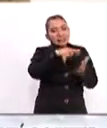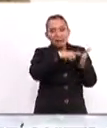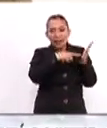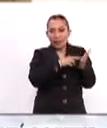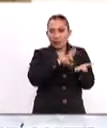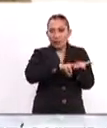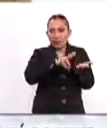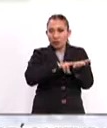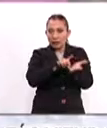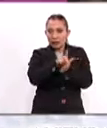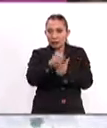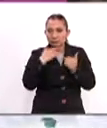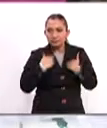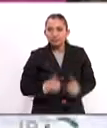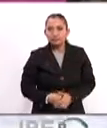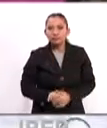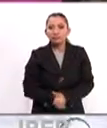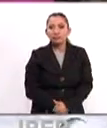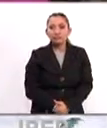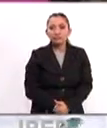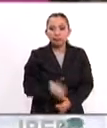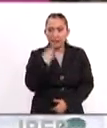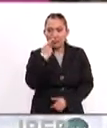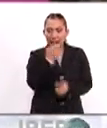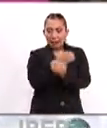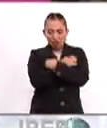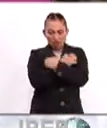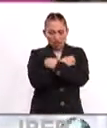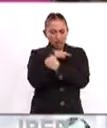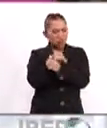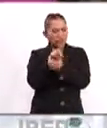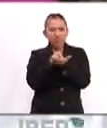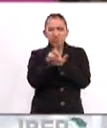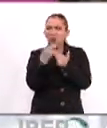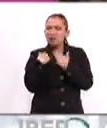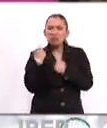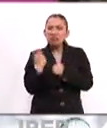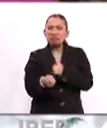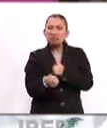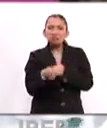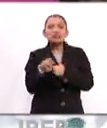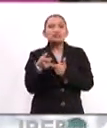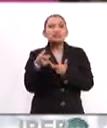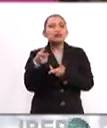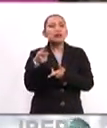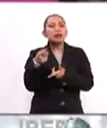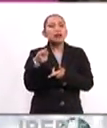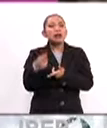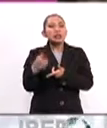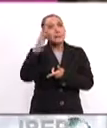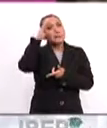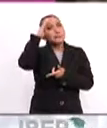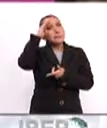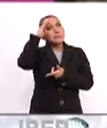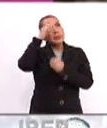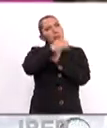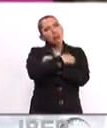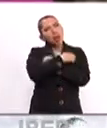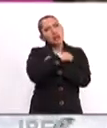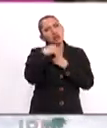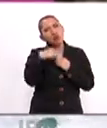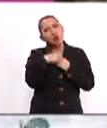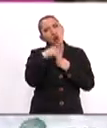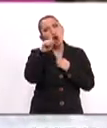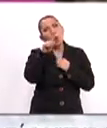principios y valores en derechos humanos. Hablar de educación en derechos humanos quiere decir pensar la educación